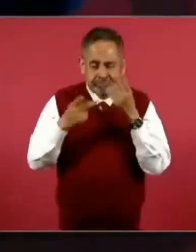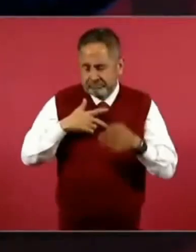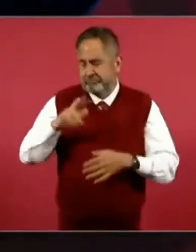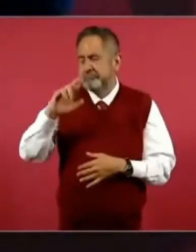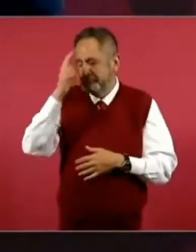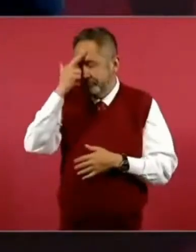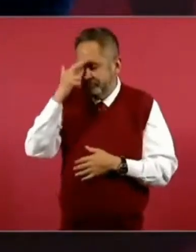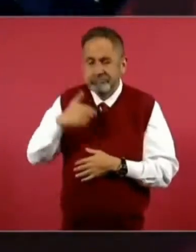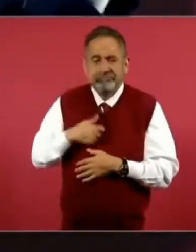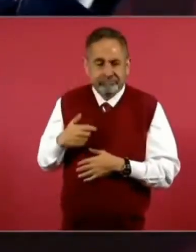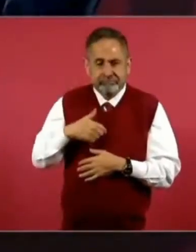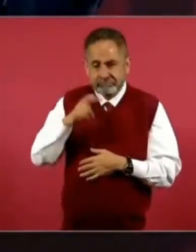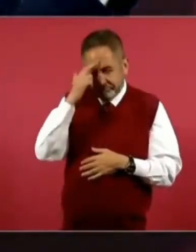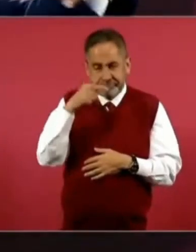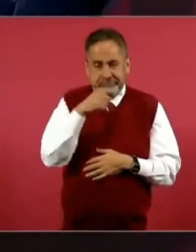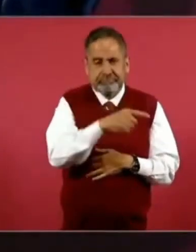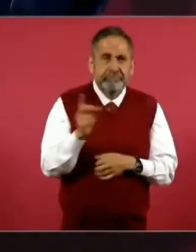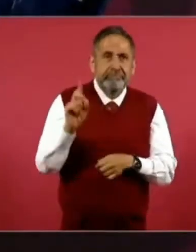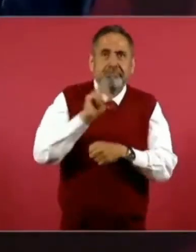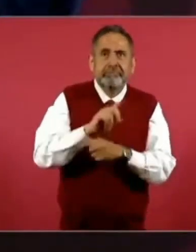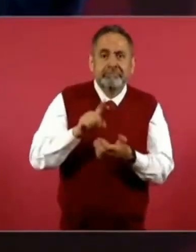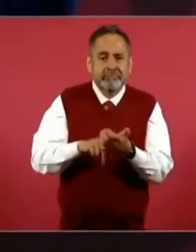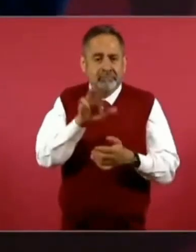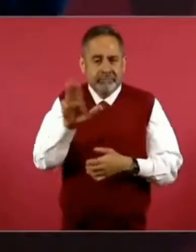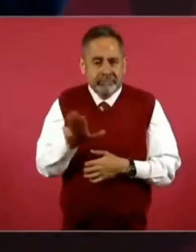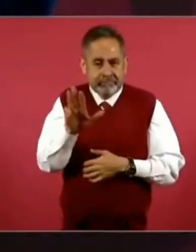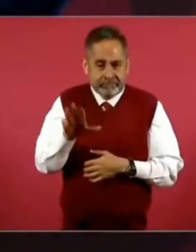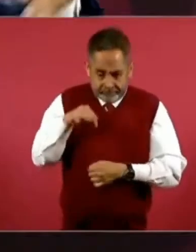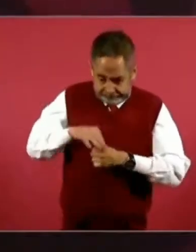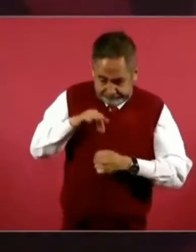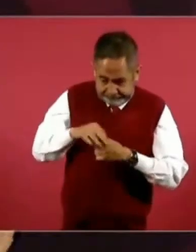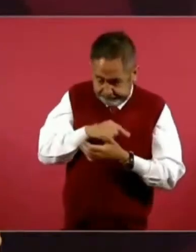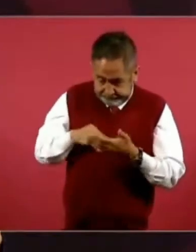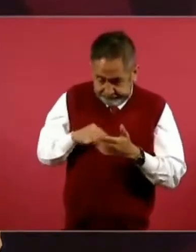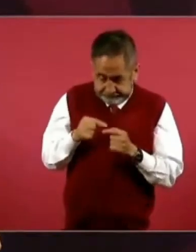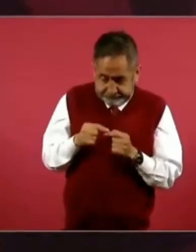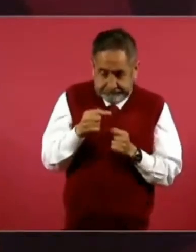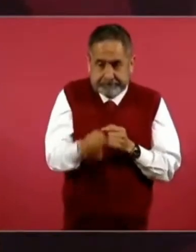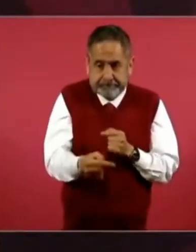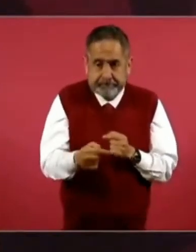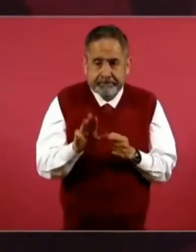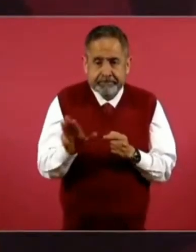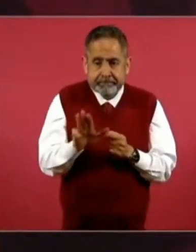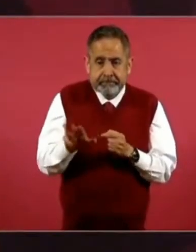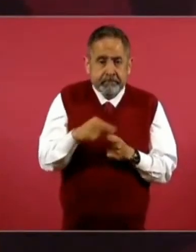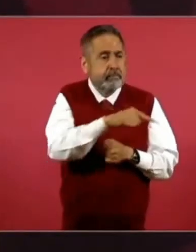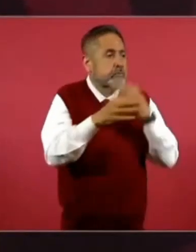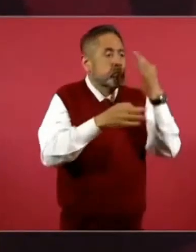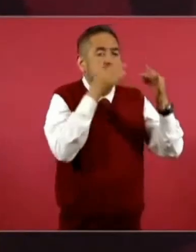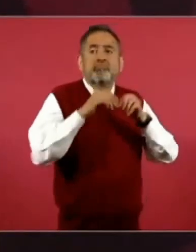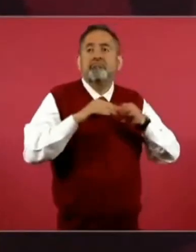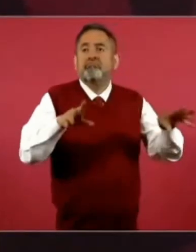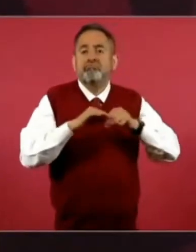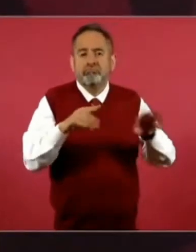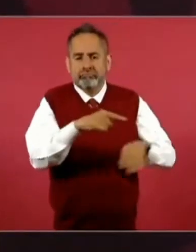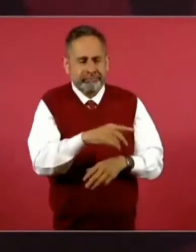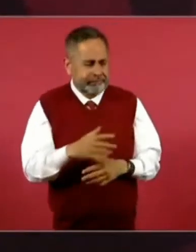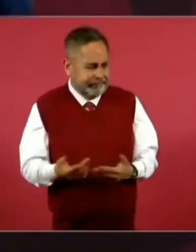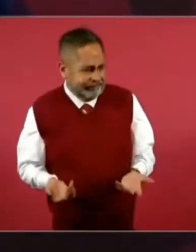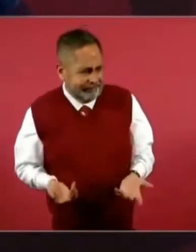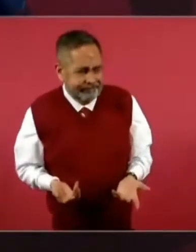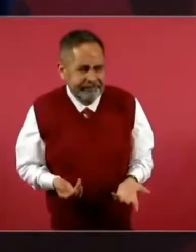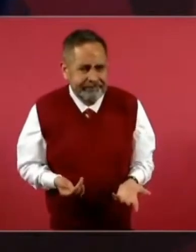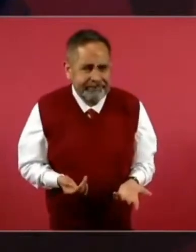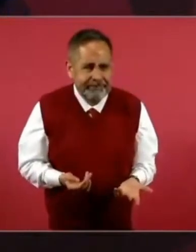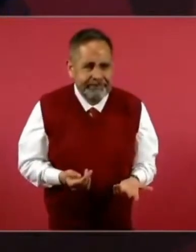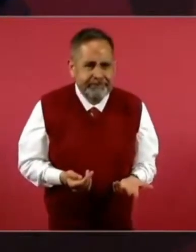del miércoles posterior a la elección, y